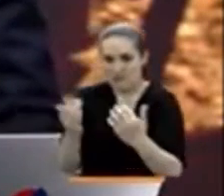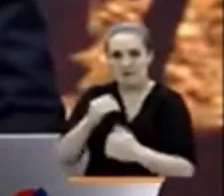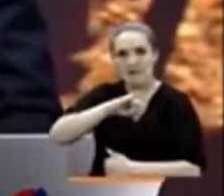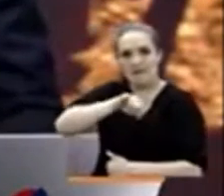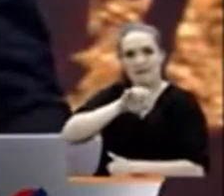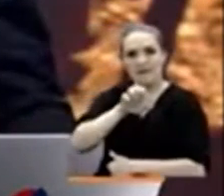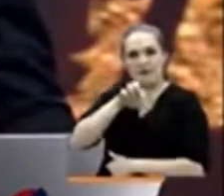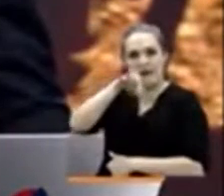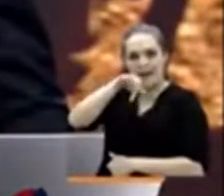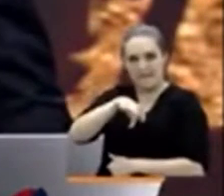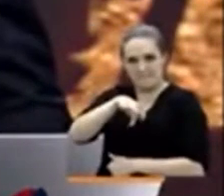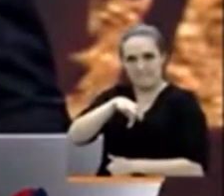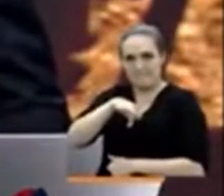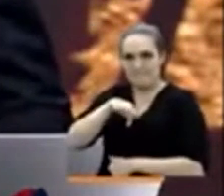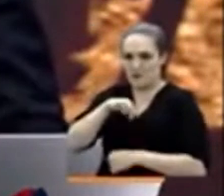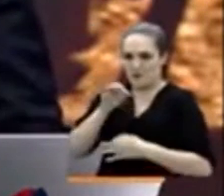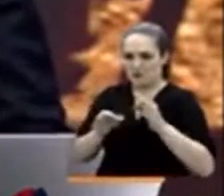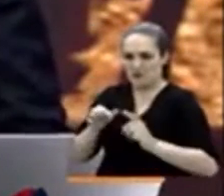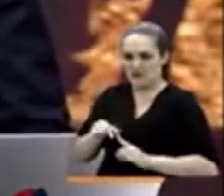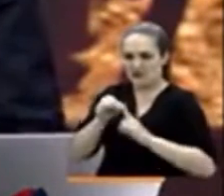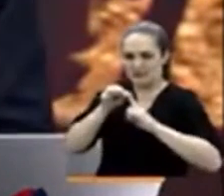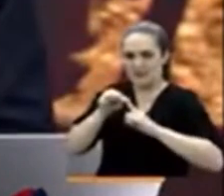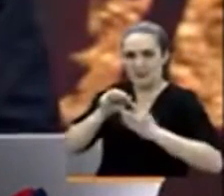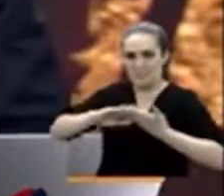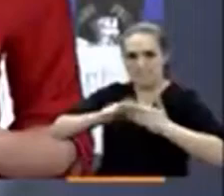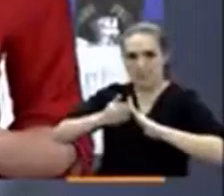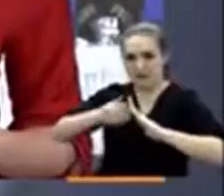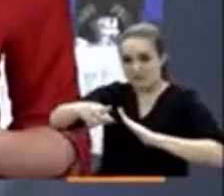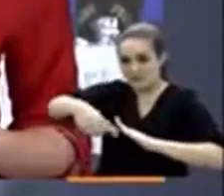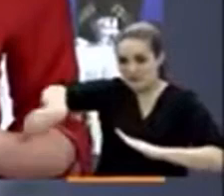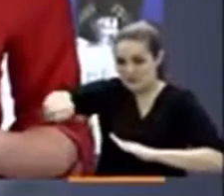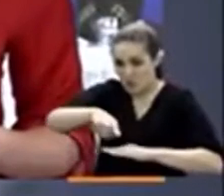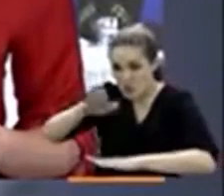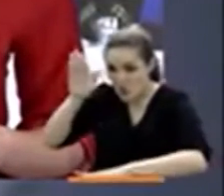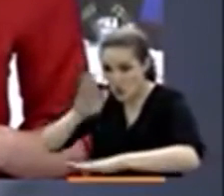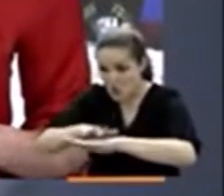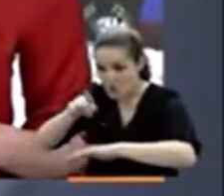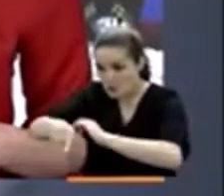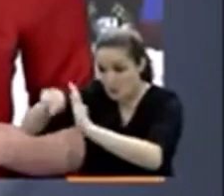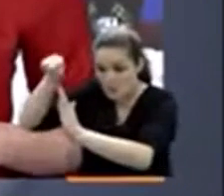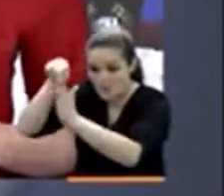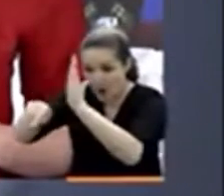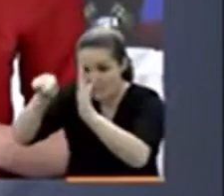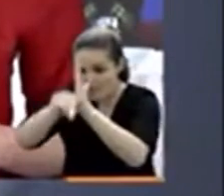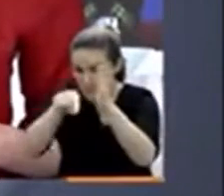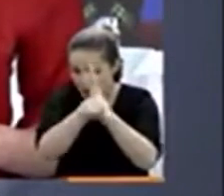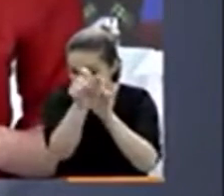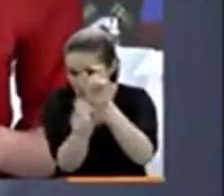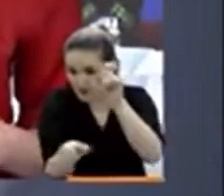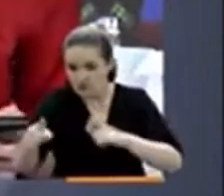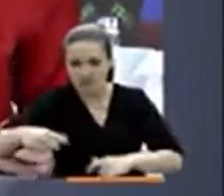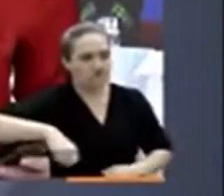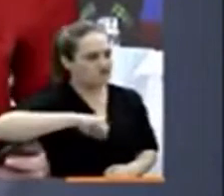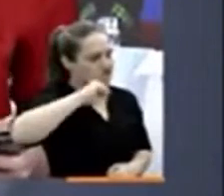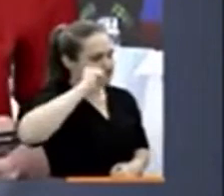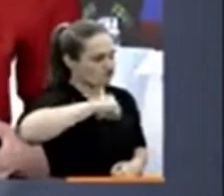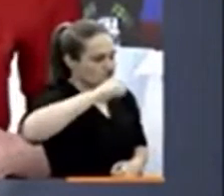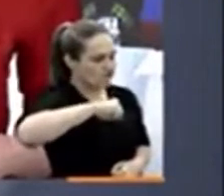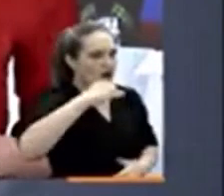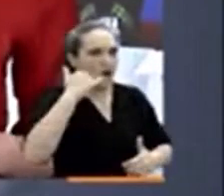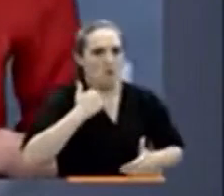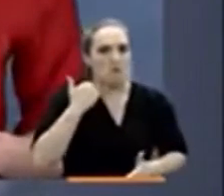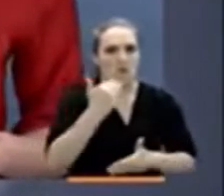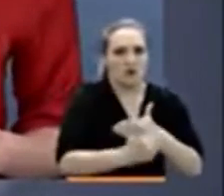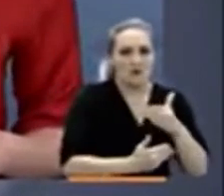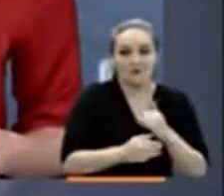lesa humanidad en falsos positivos en el Catatumbo. Lisa Díaz, ¿qué tal? Muy buenas tardes. ¿Quiénes son los militares? Buenas tardes, José. Entre los 11 militares